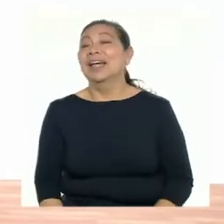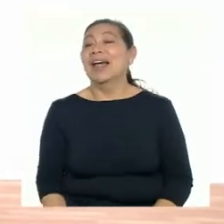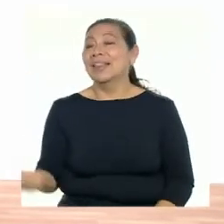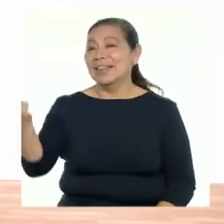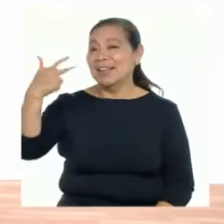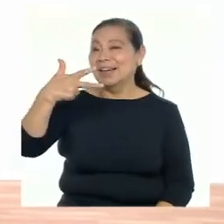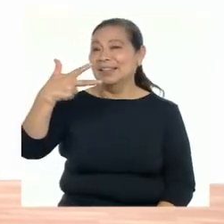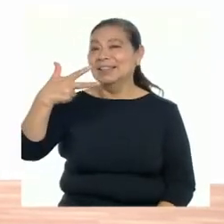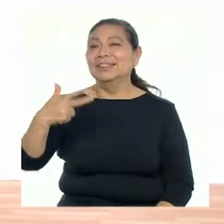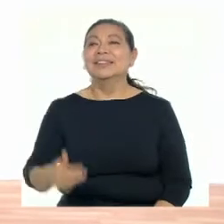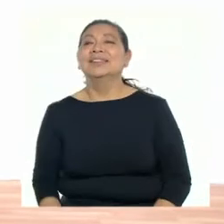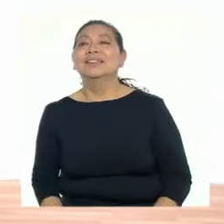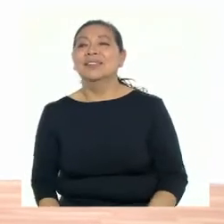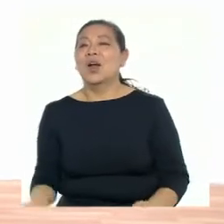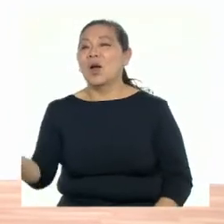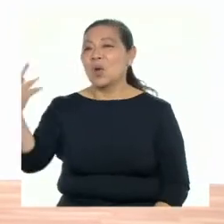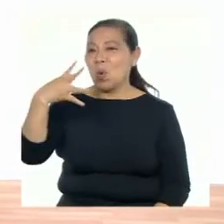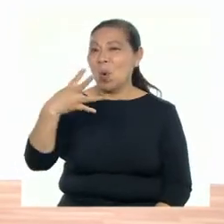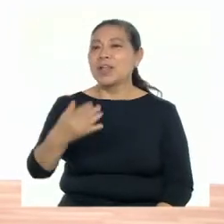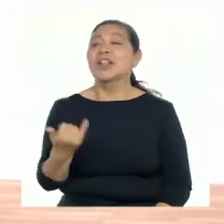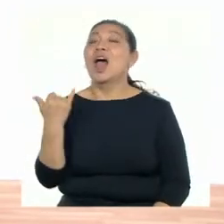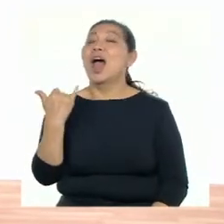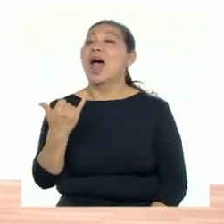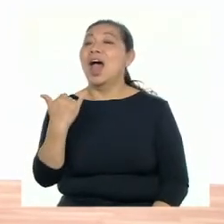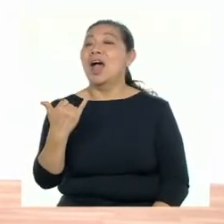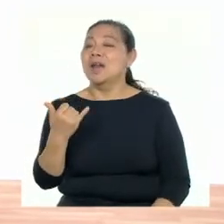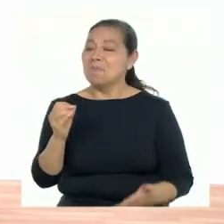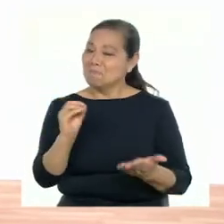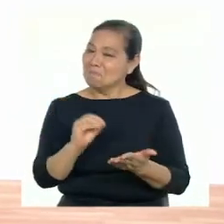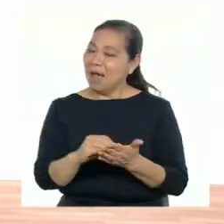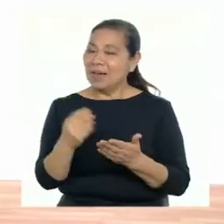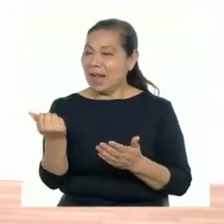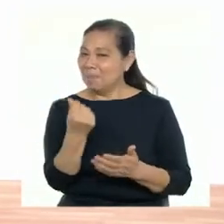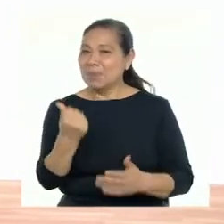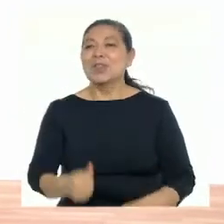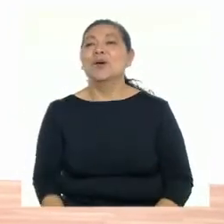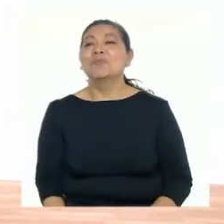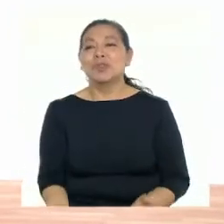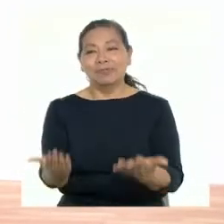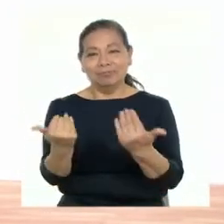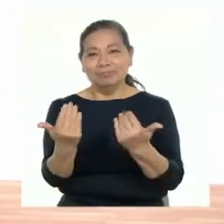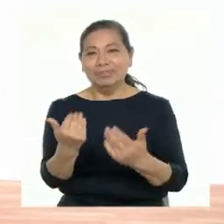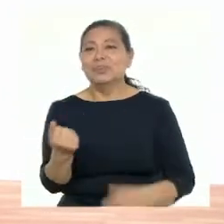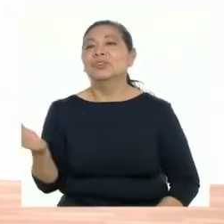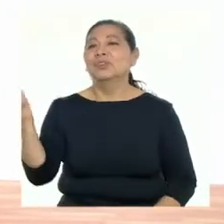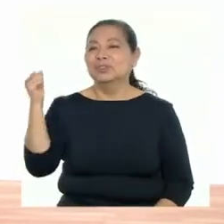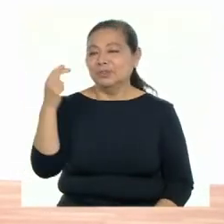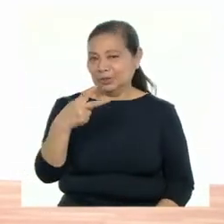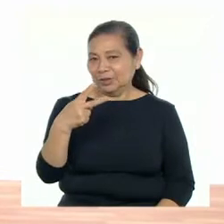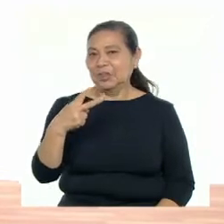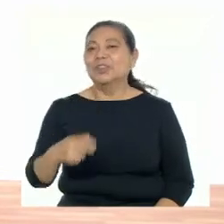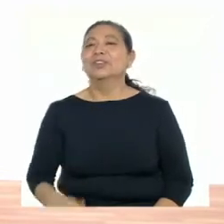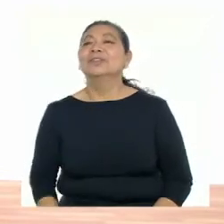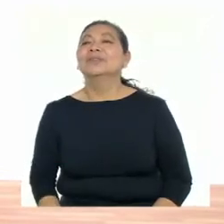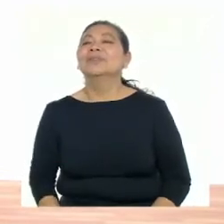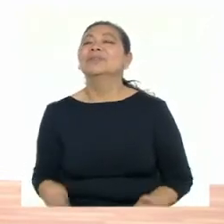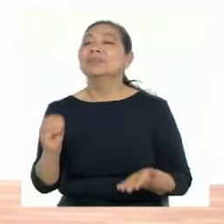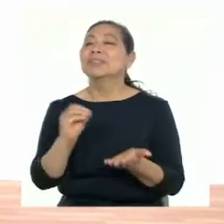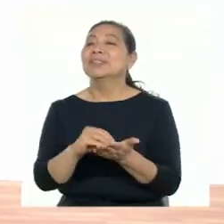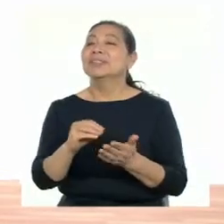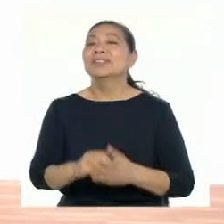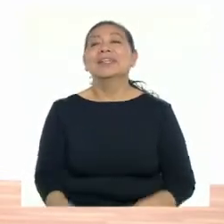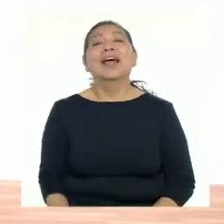¡Tres! ¡Y cuatro! ¡Ahora vamos a ponerle intensidad! ¡Ok! ¡Vamos! ¡Uno! ¡Dos!